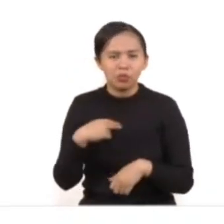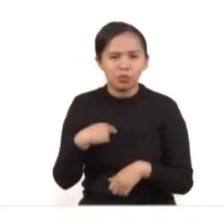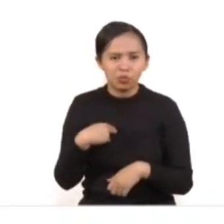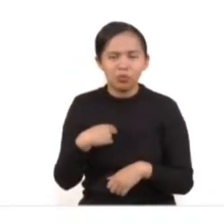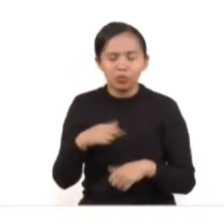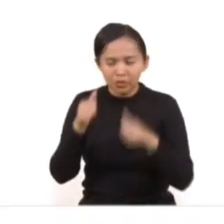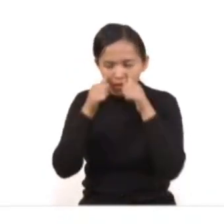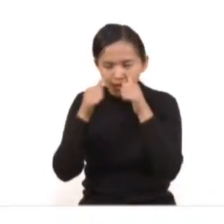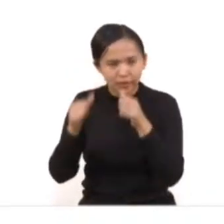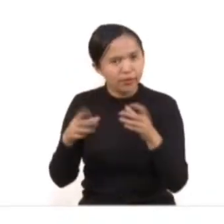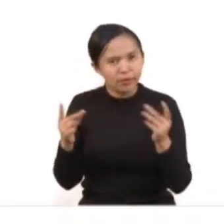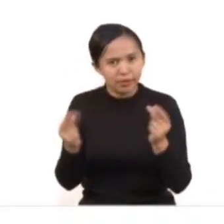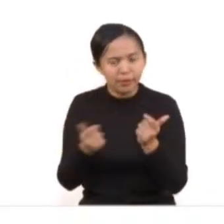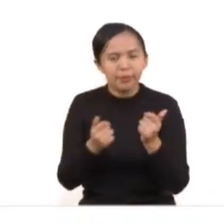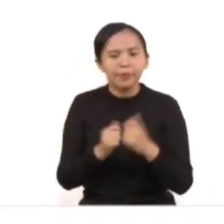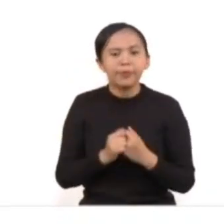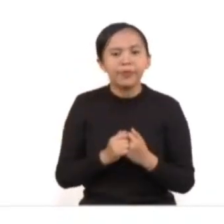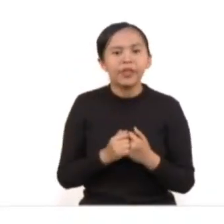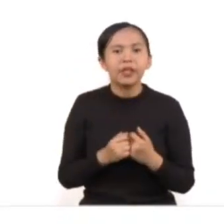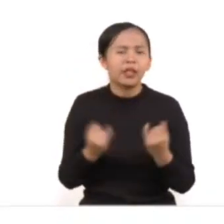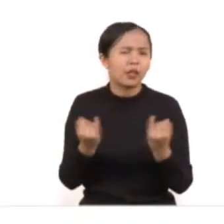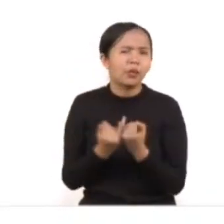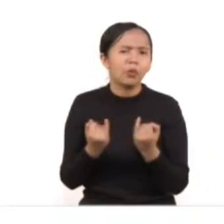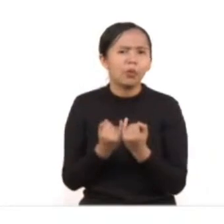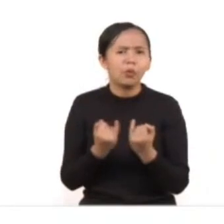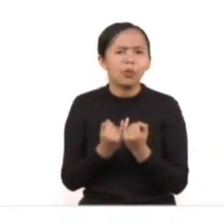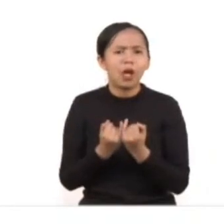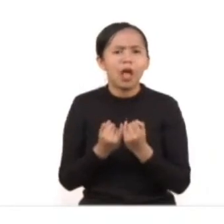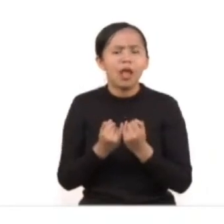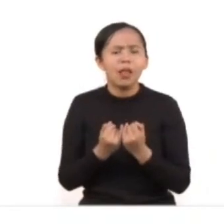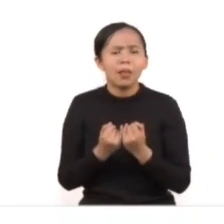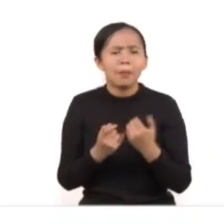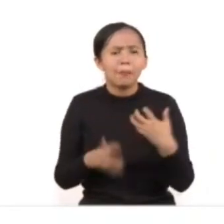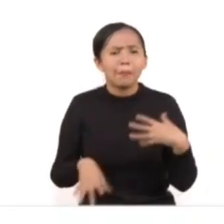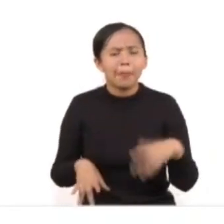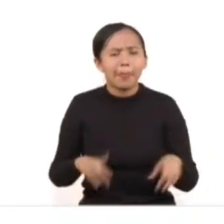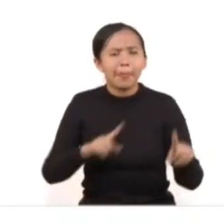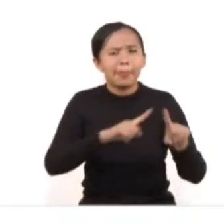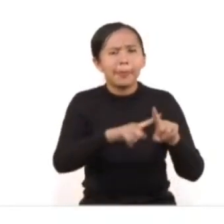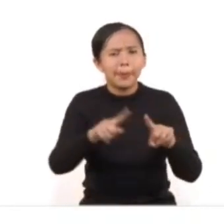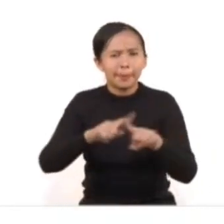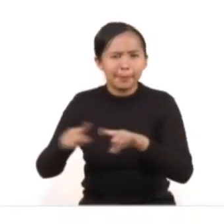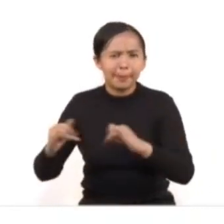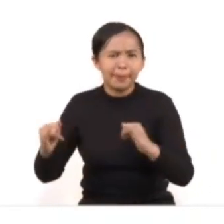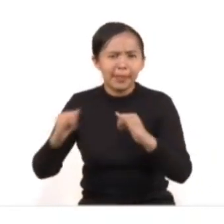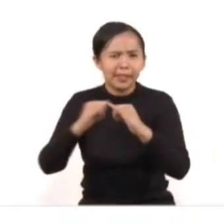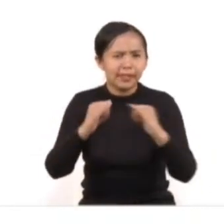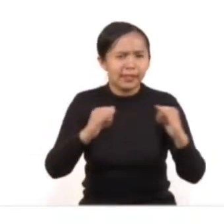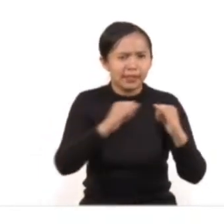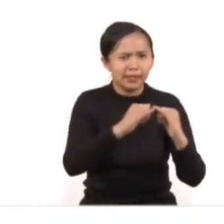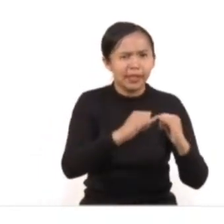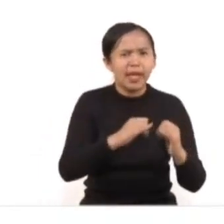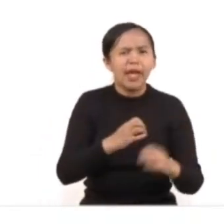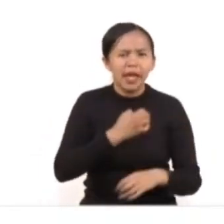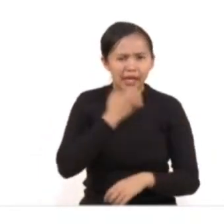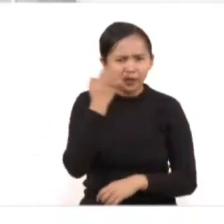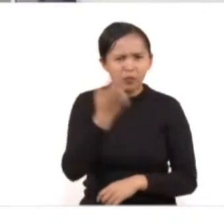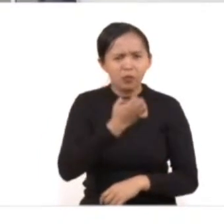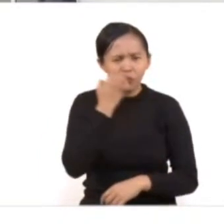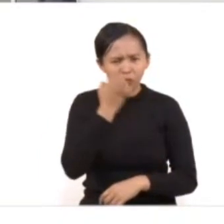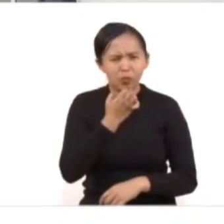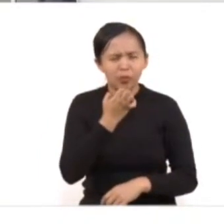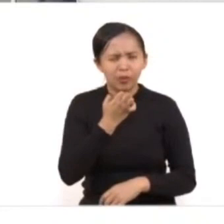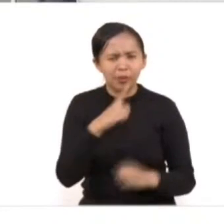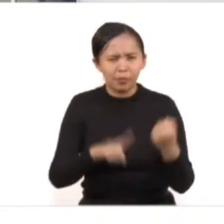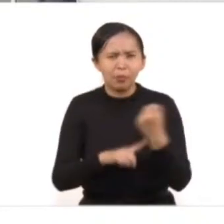Tampoco somos ajenos a problemas que enfrentan las instituciones de educación superior, por